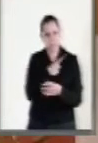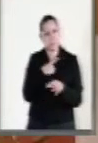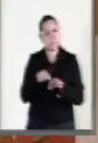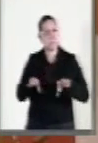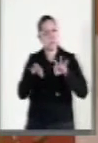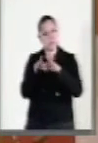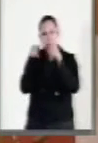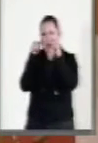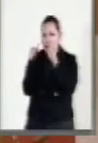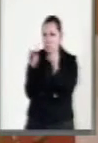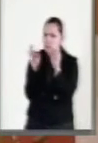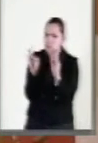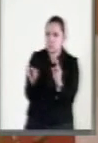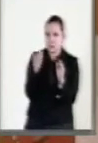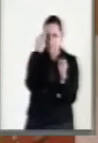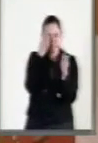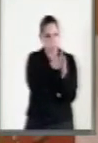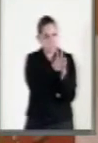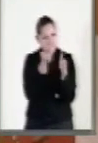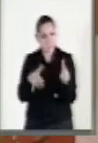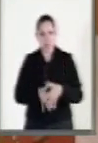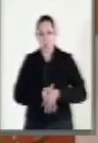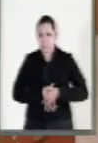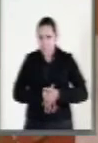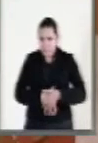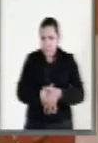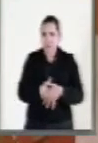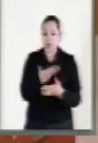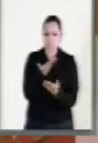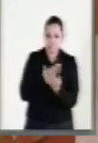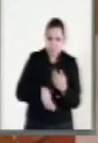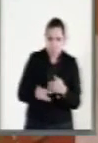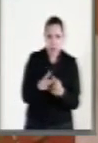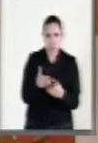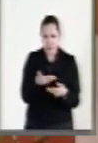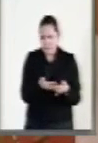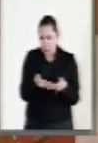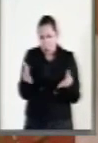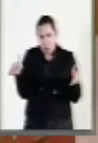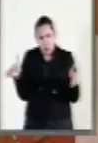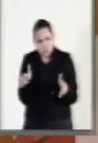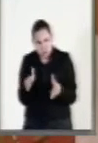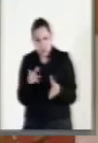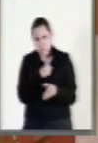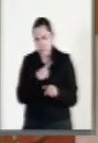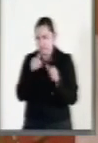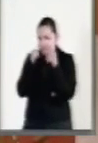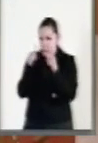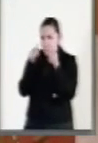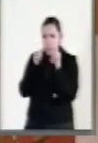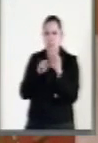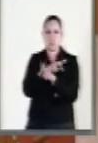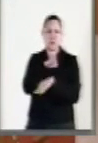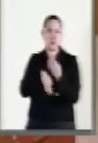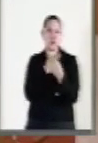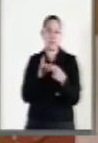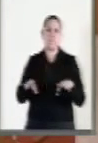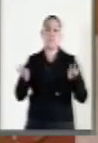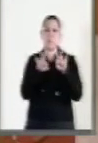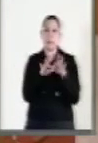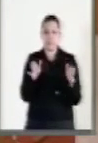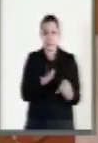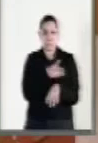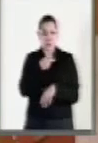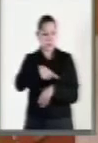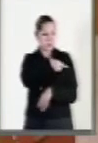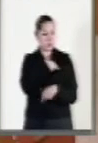del acceso oportuno e integral a los servicios de salud. Ante estos razonamientos, el Grupo Parlamentario del PRI ratificamos el